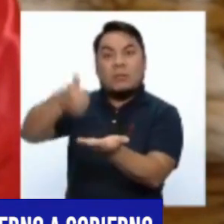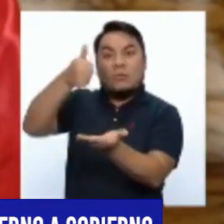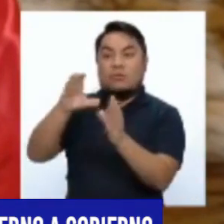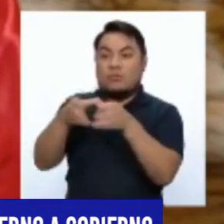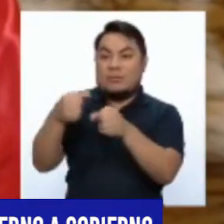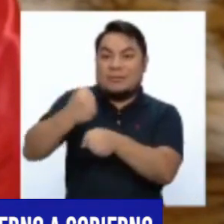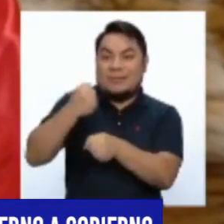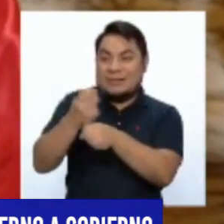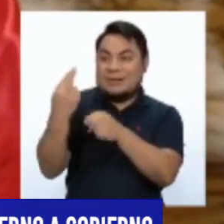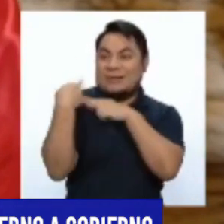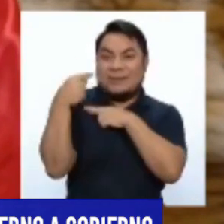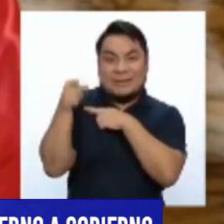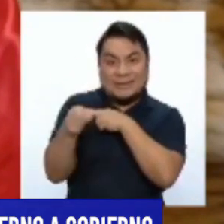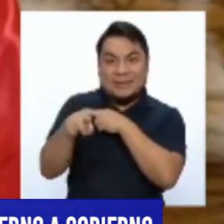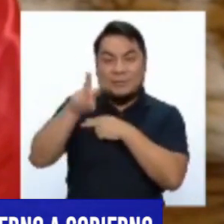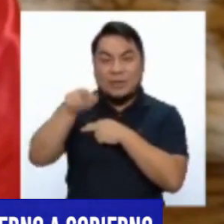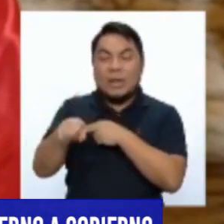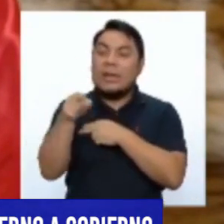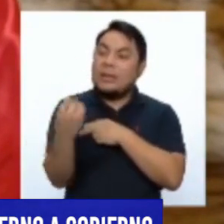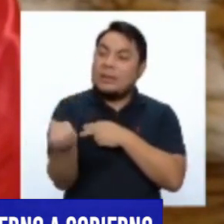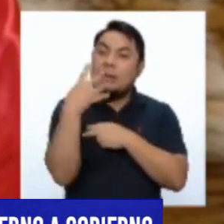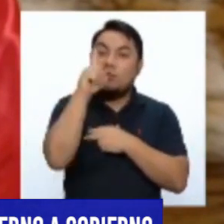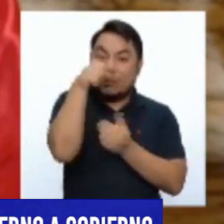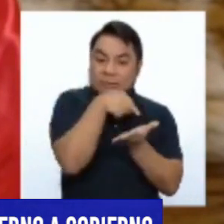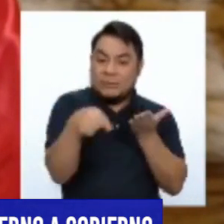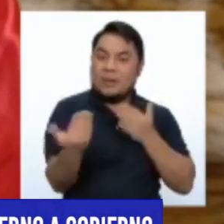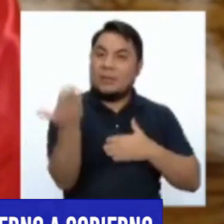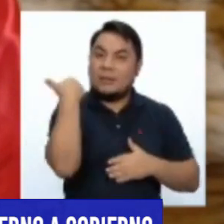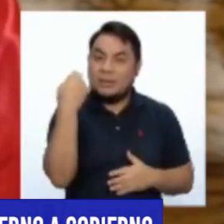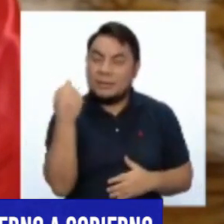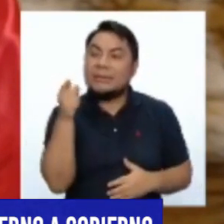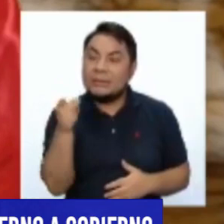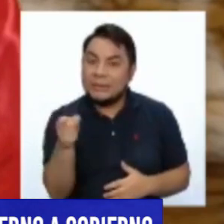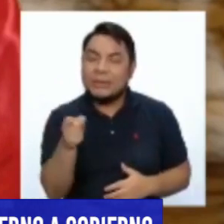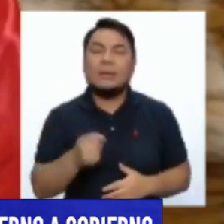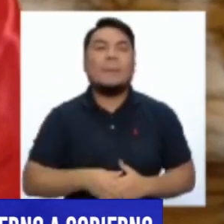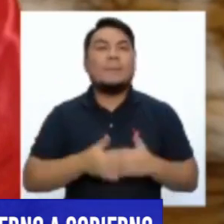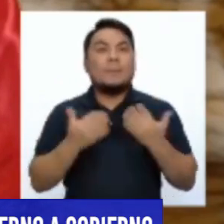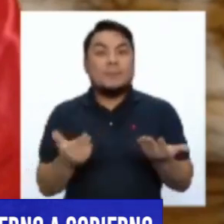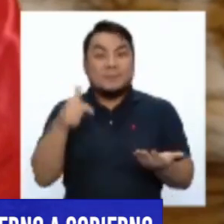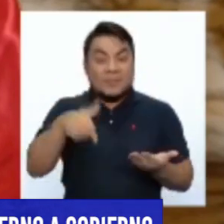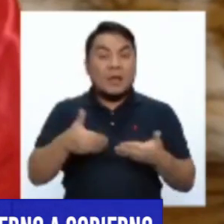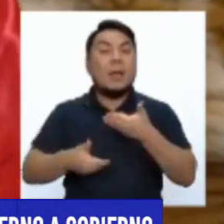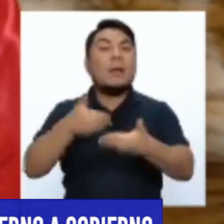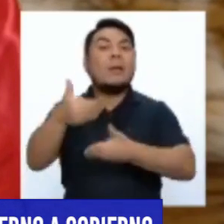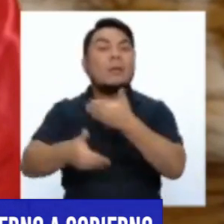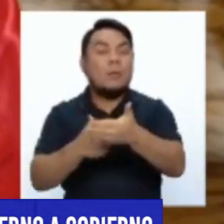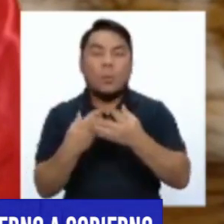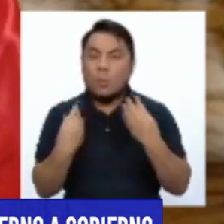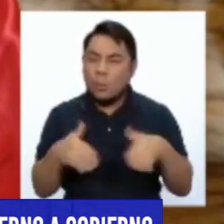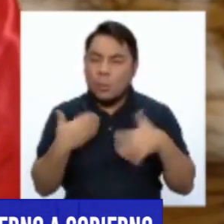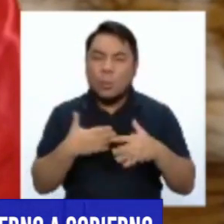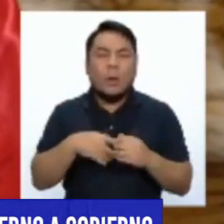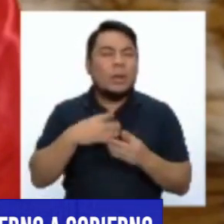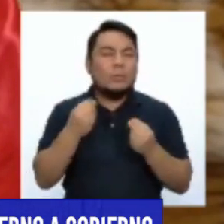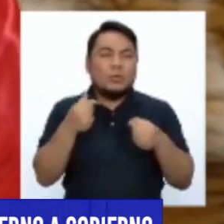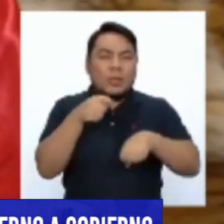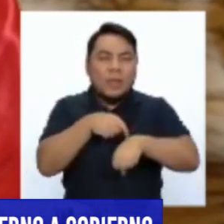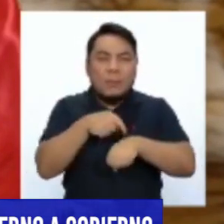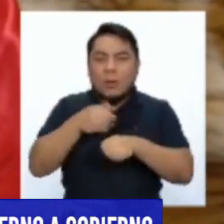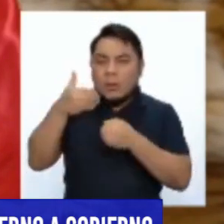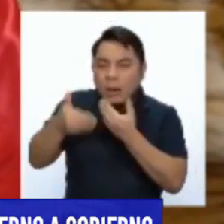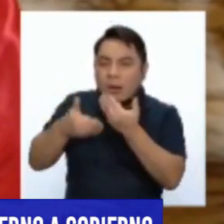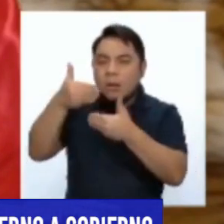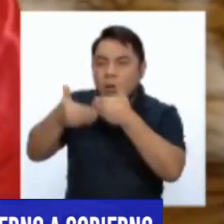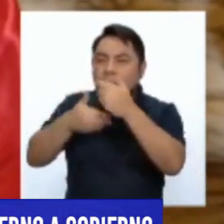nos comunicó exactamente hace una semana de que el proceso riguroso que había seguido había